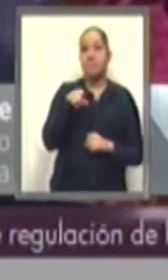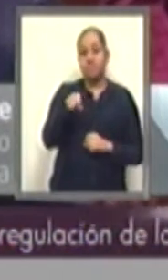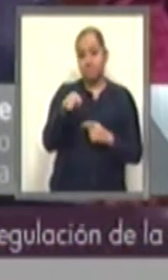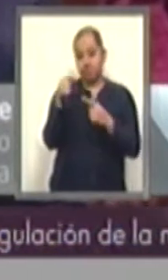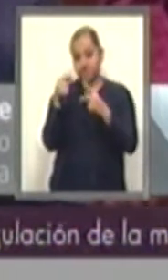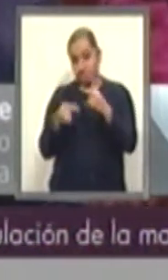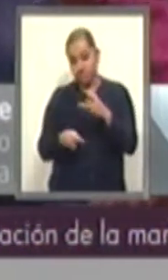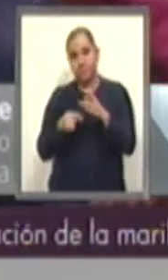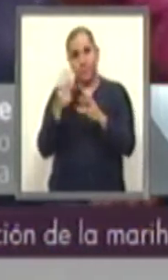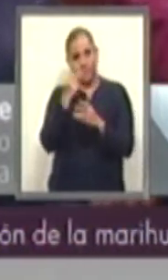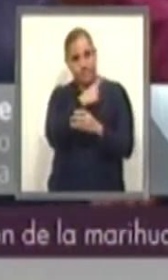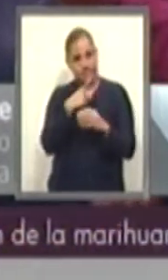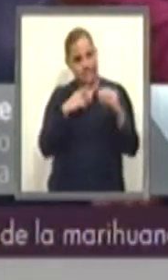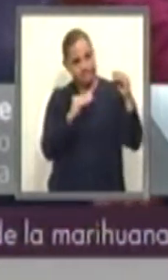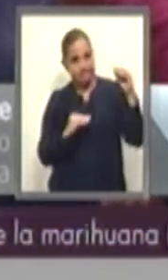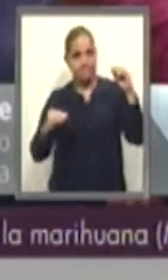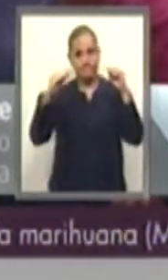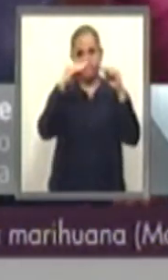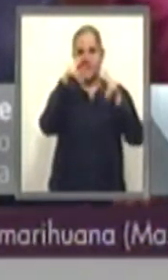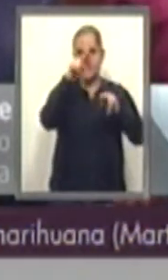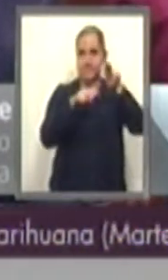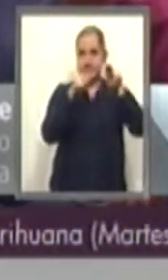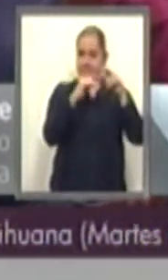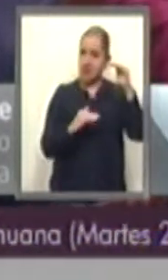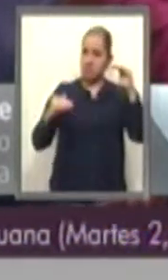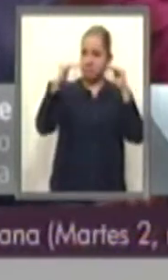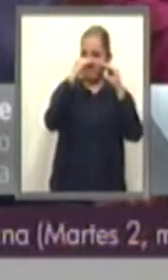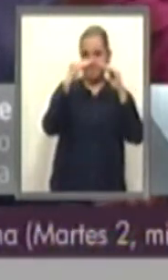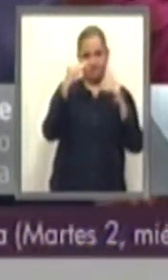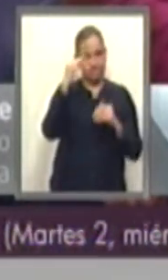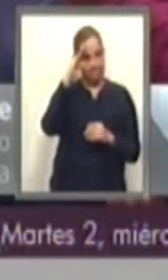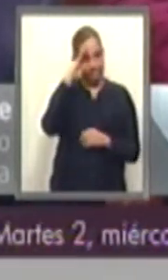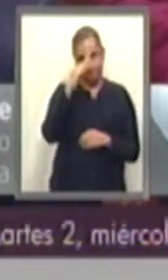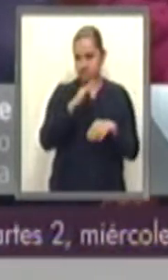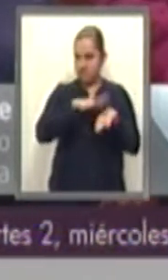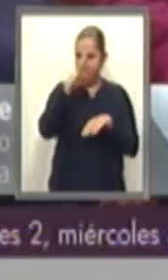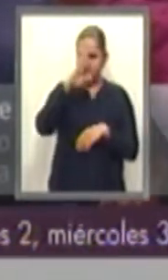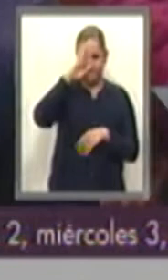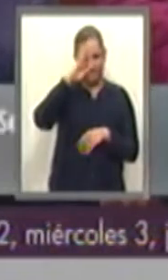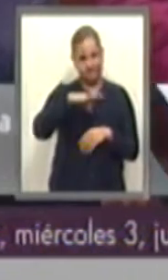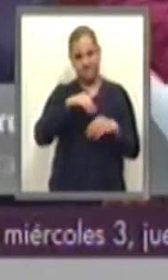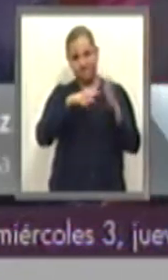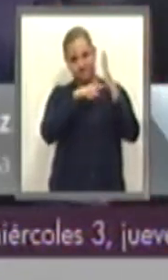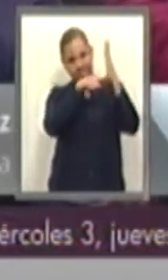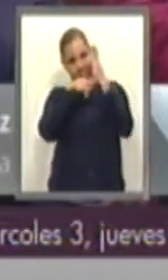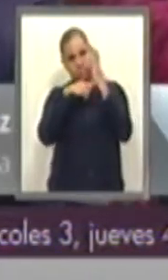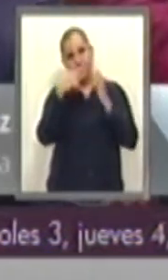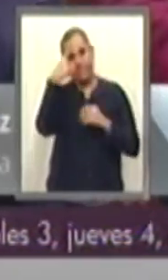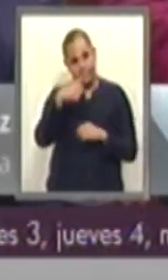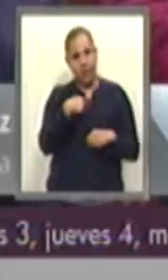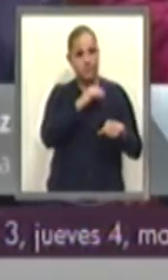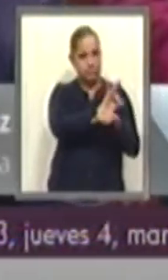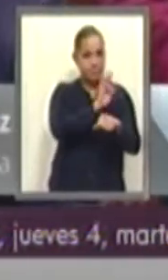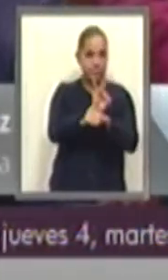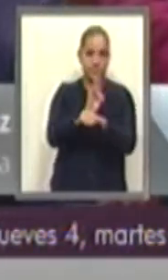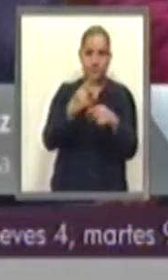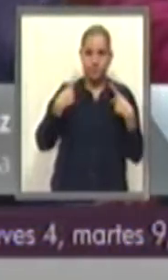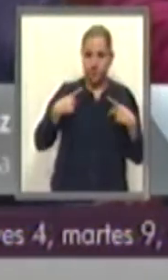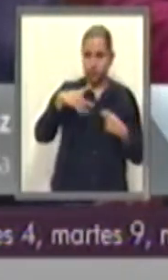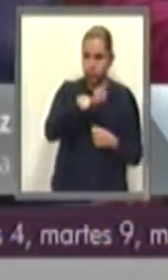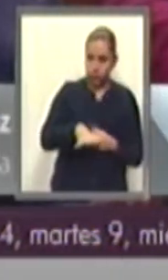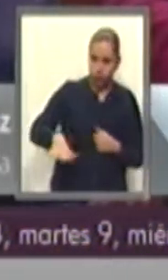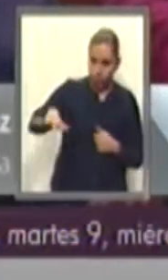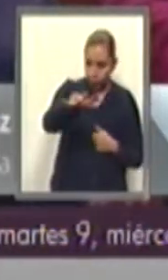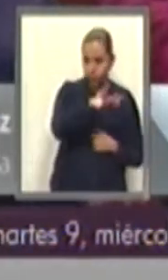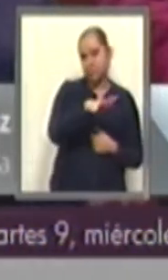preceptos que protegen la dignidad humana y los derechos mínimos de todas las personas. Los derechos fundamentales